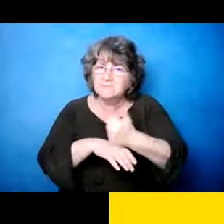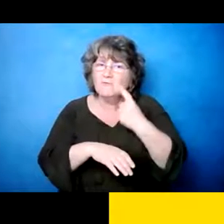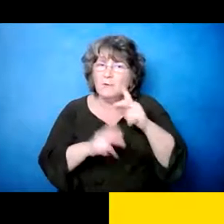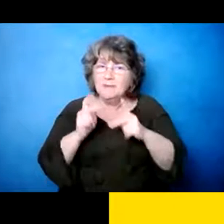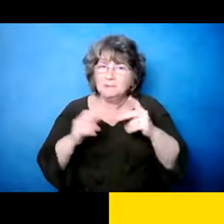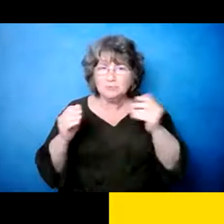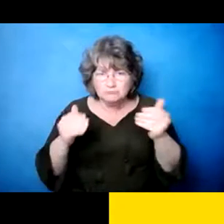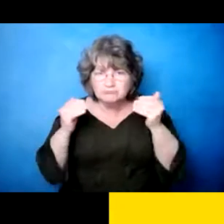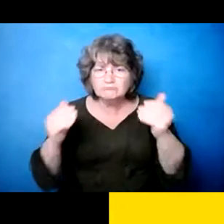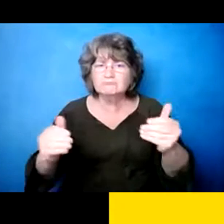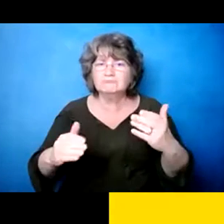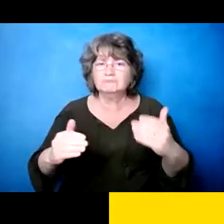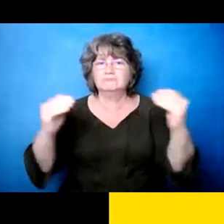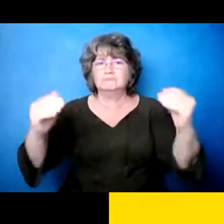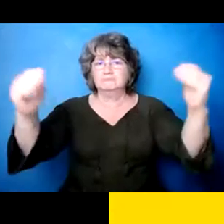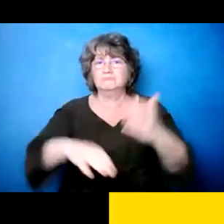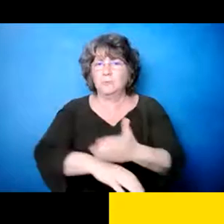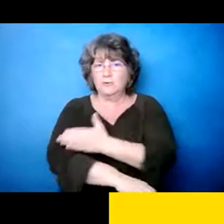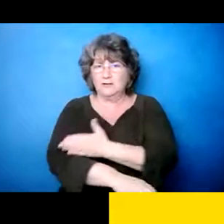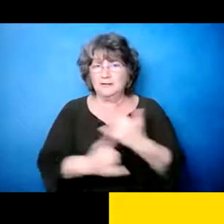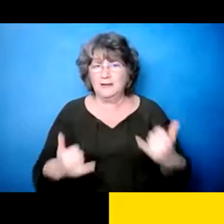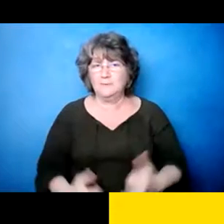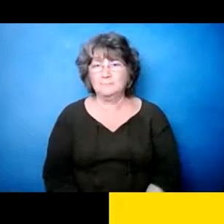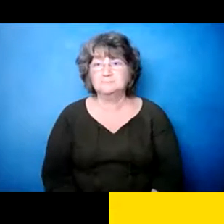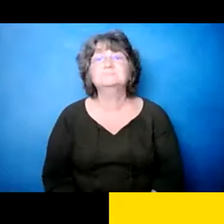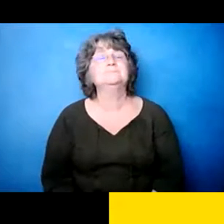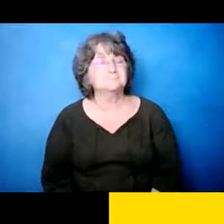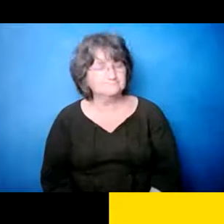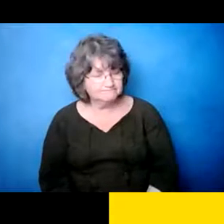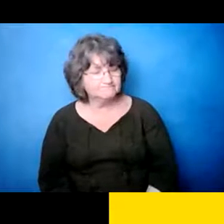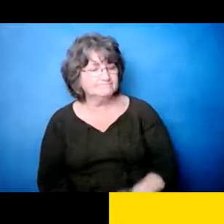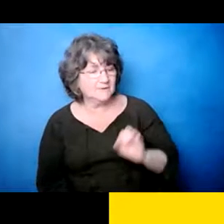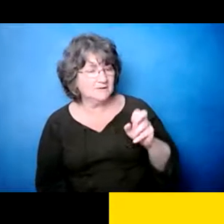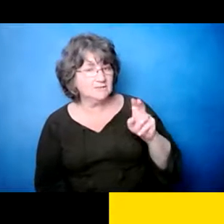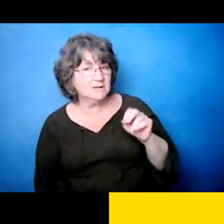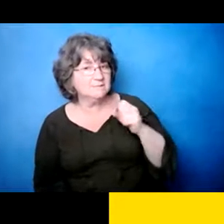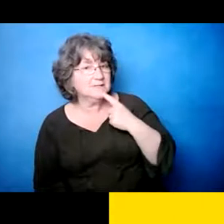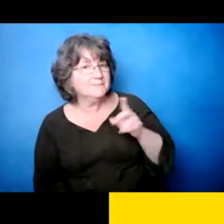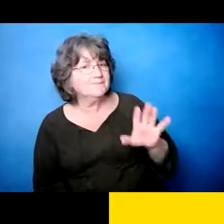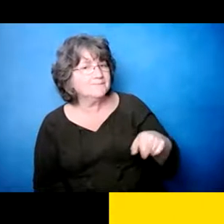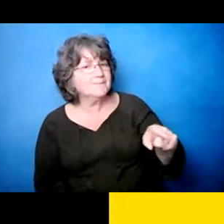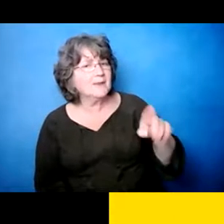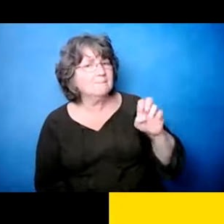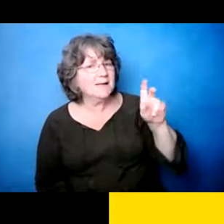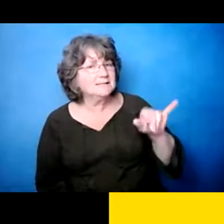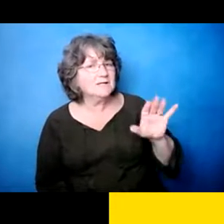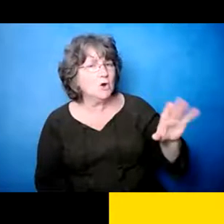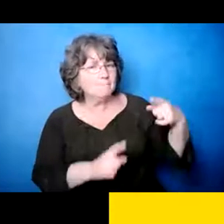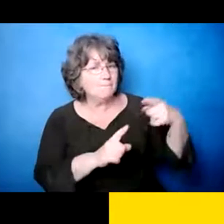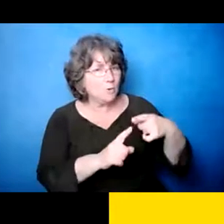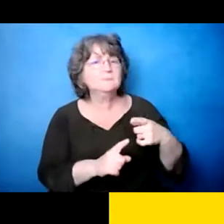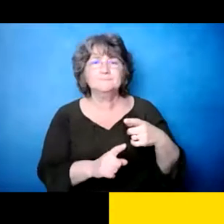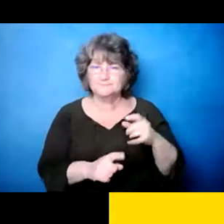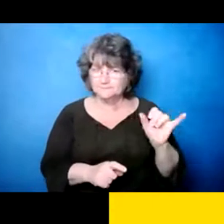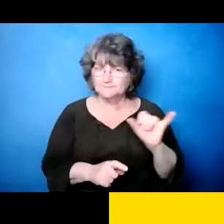están tomando el lugar y, y, se está, están moviendo hacia adelante. Para también mencionar el punto que hizo Bessy, eh, tener la